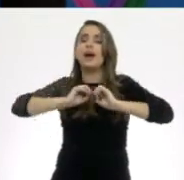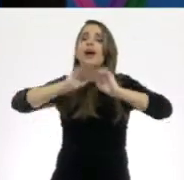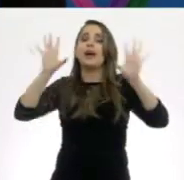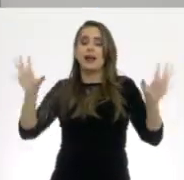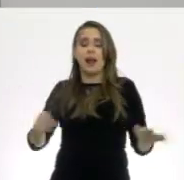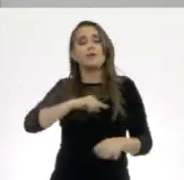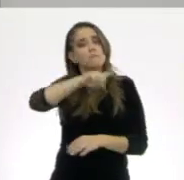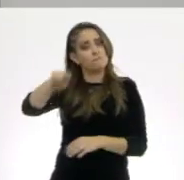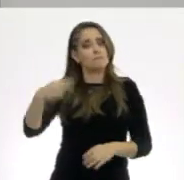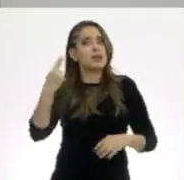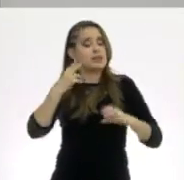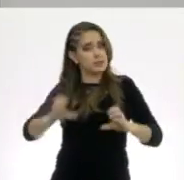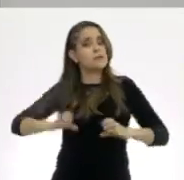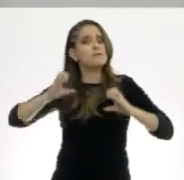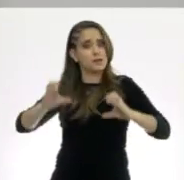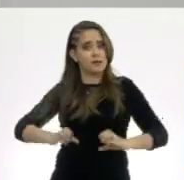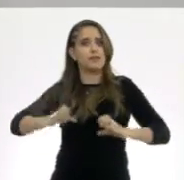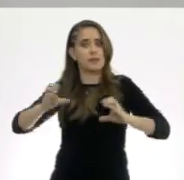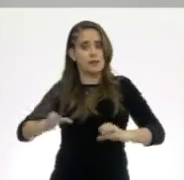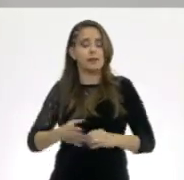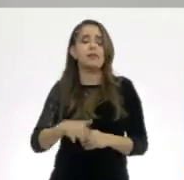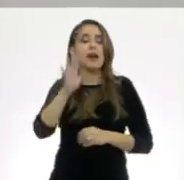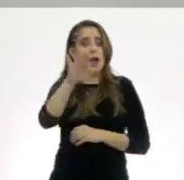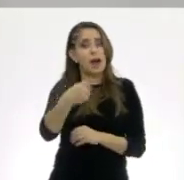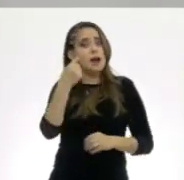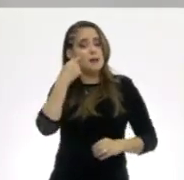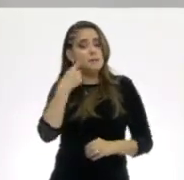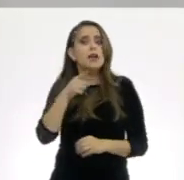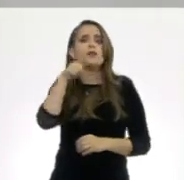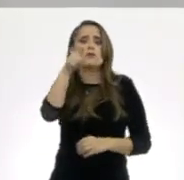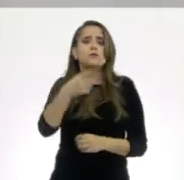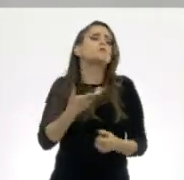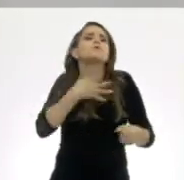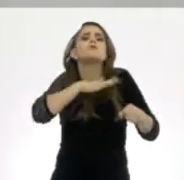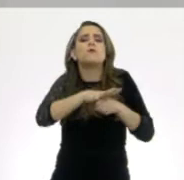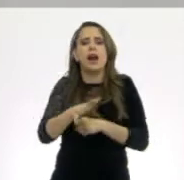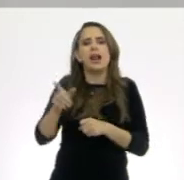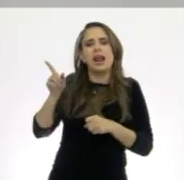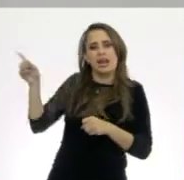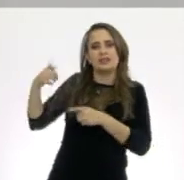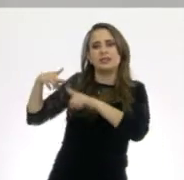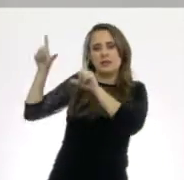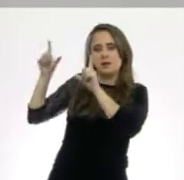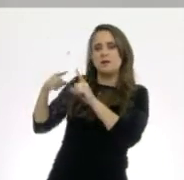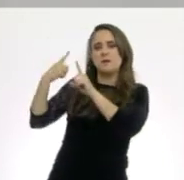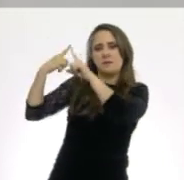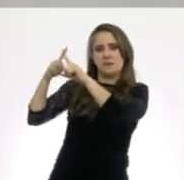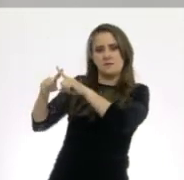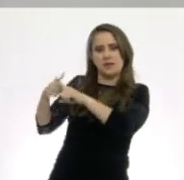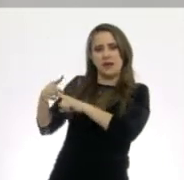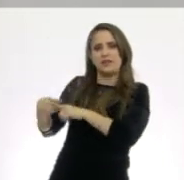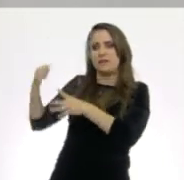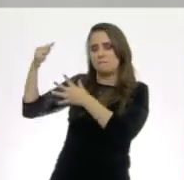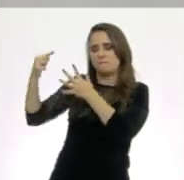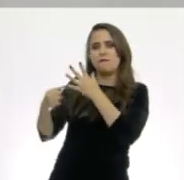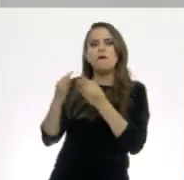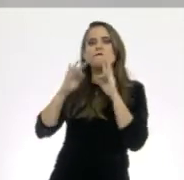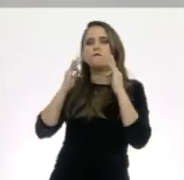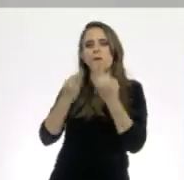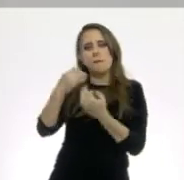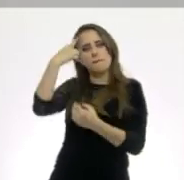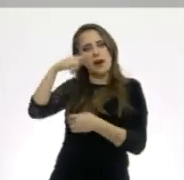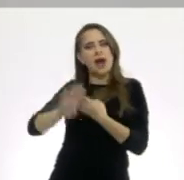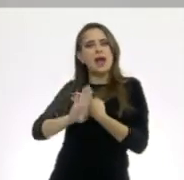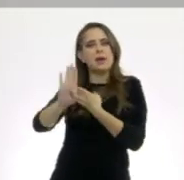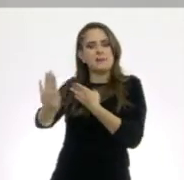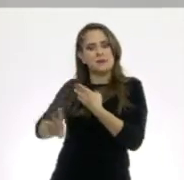para cuidarnos. Debes tomar en cuenta los métodos que mencionó el video. ¿Qué les parece si participamos